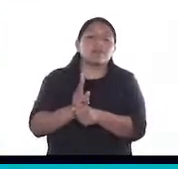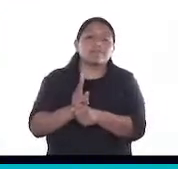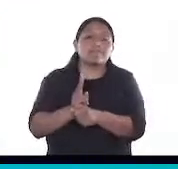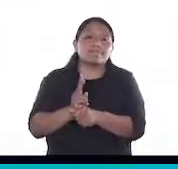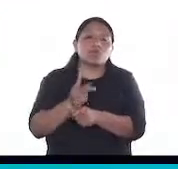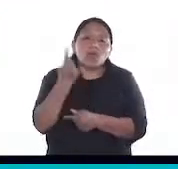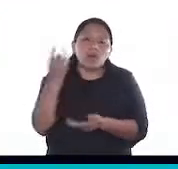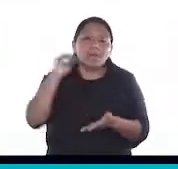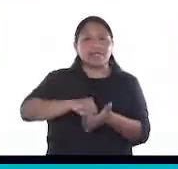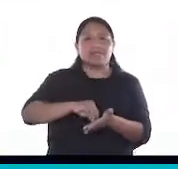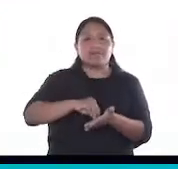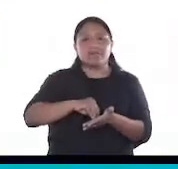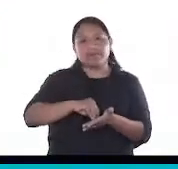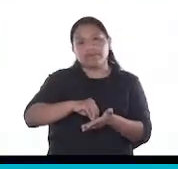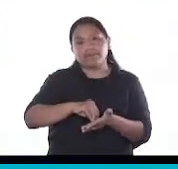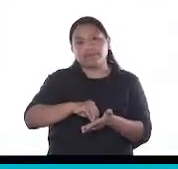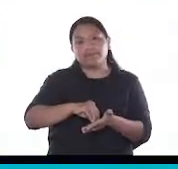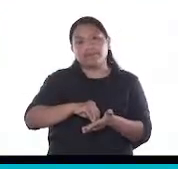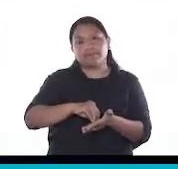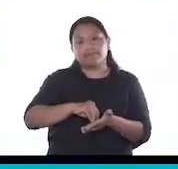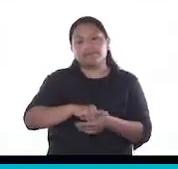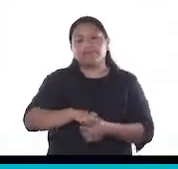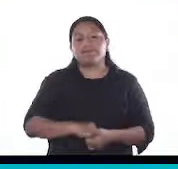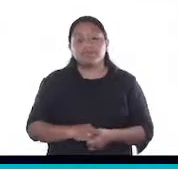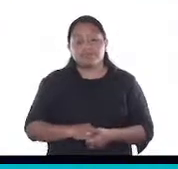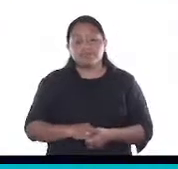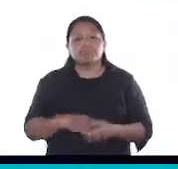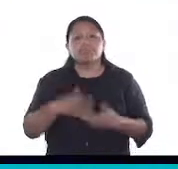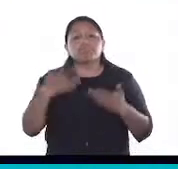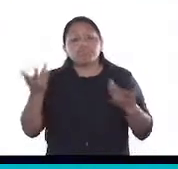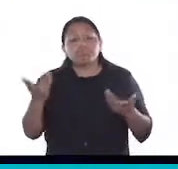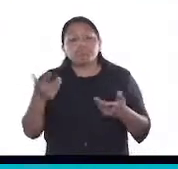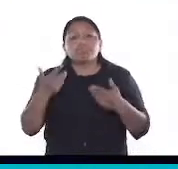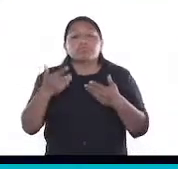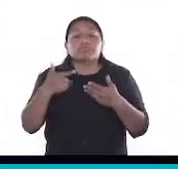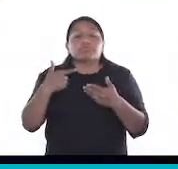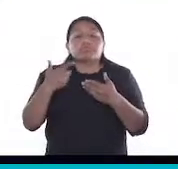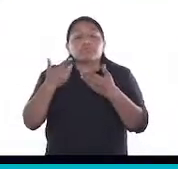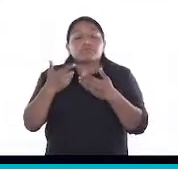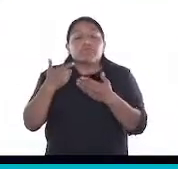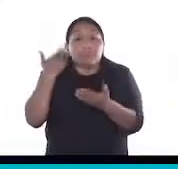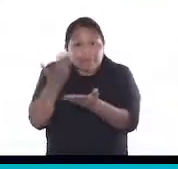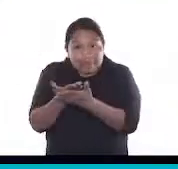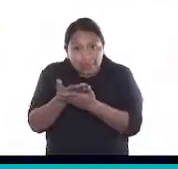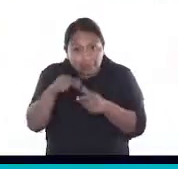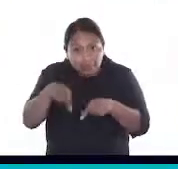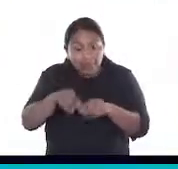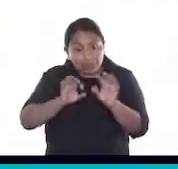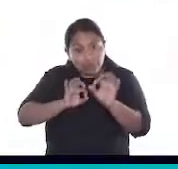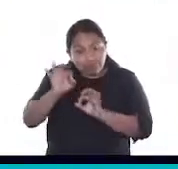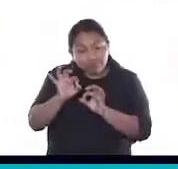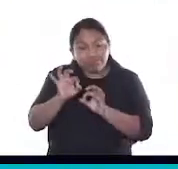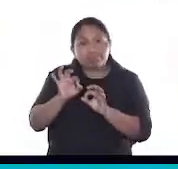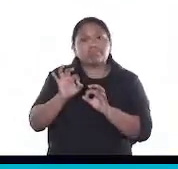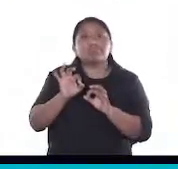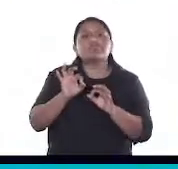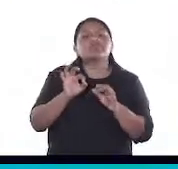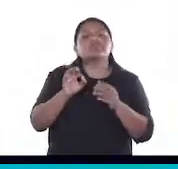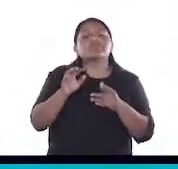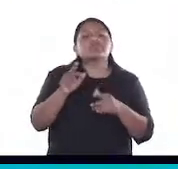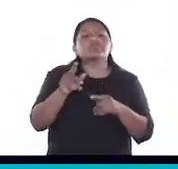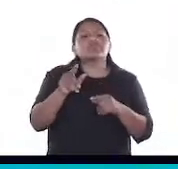Y en el medio de haber presentado esta iniciativa, nos mandan al servicio